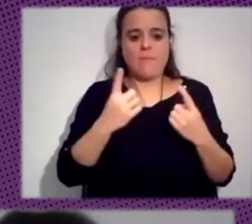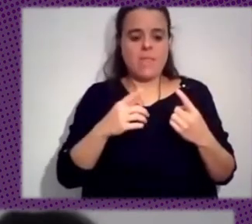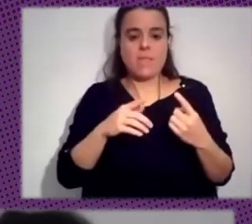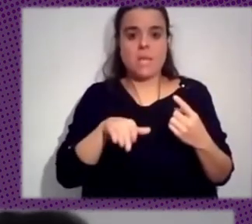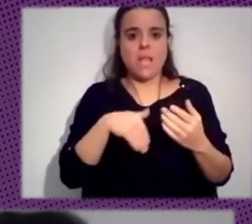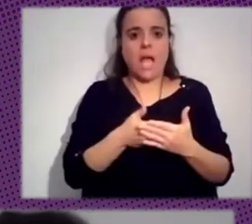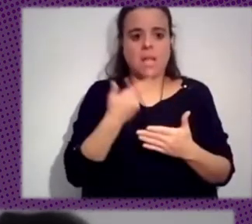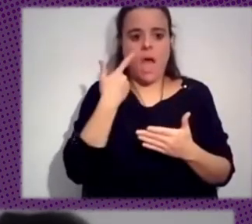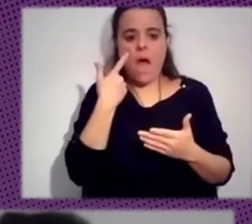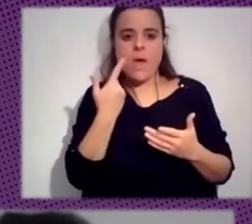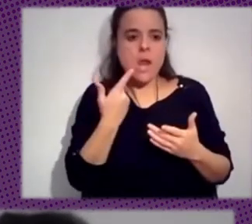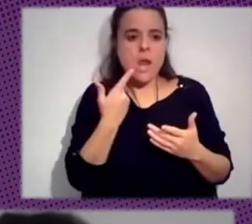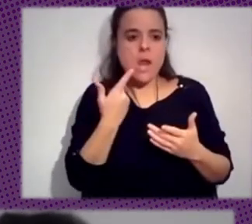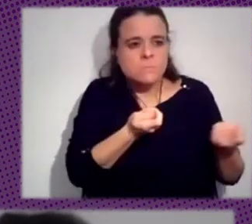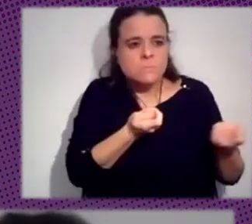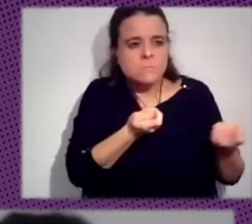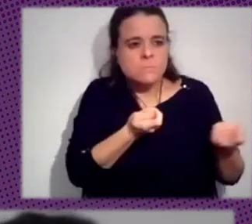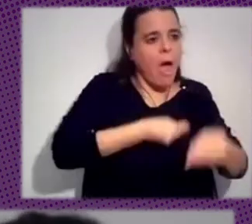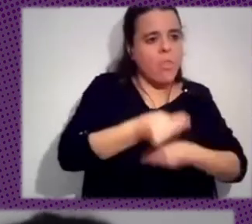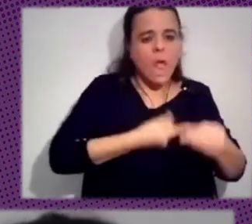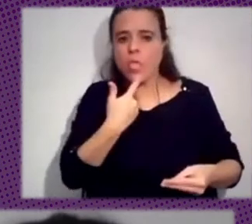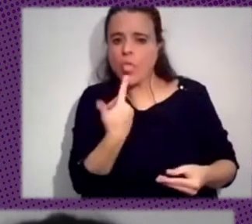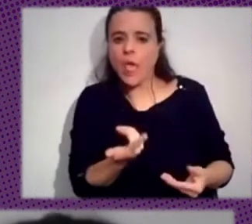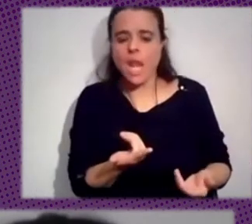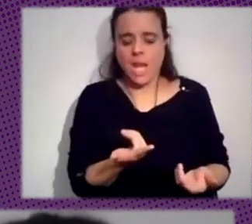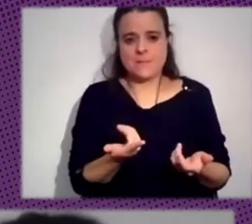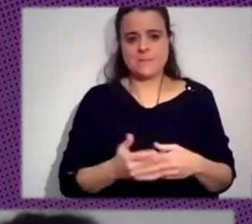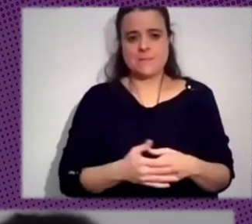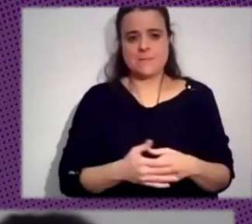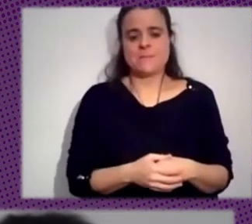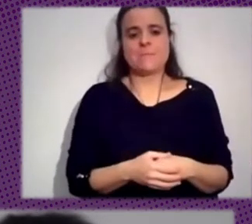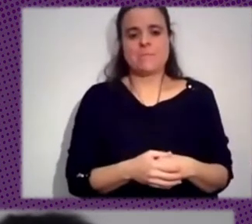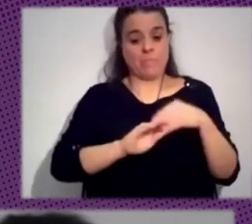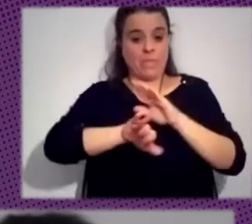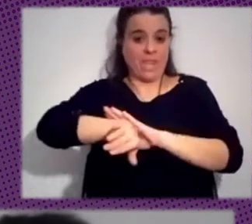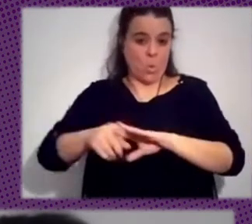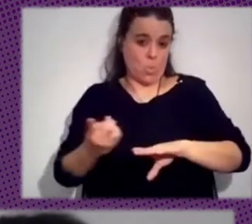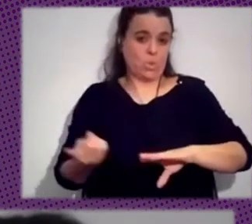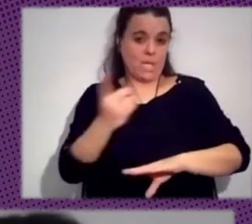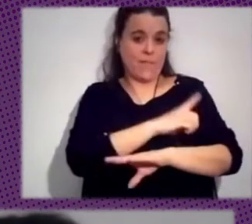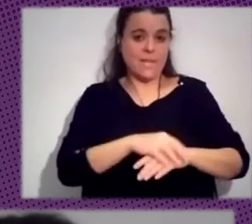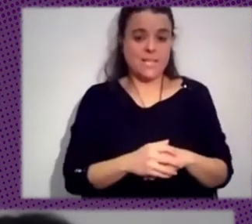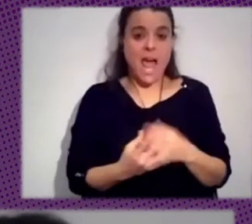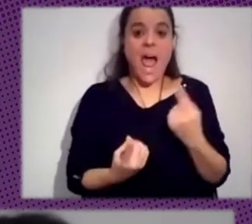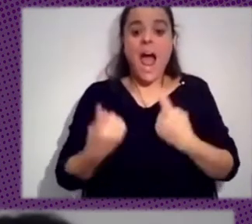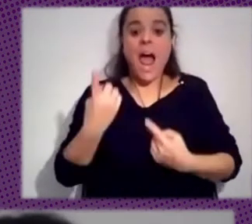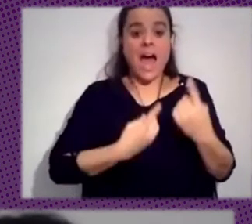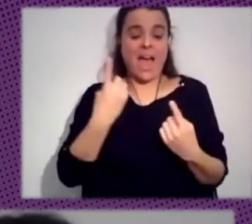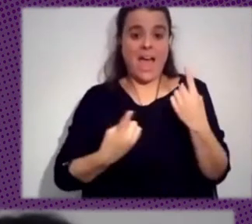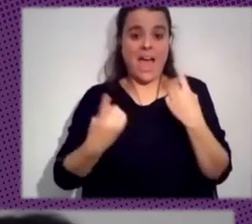diciendo los determinados representantes de ultraderecha que a veces ni siquiera tienen tanta